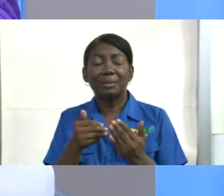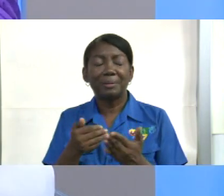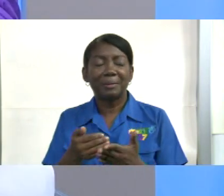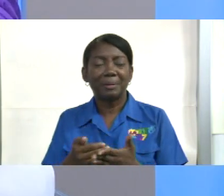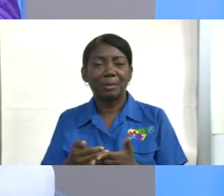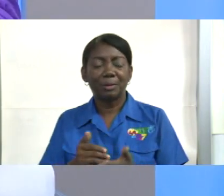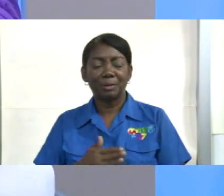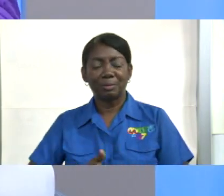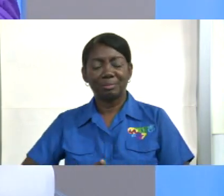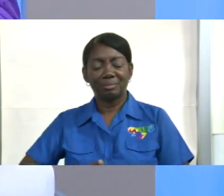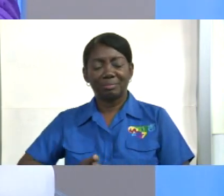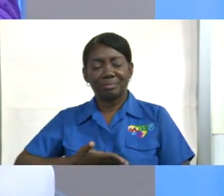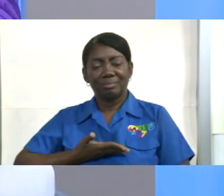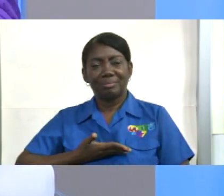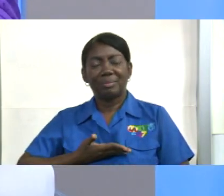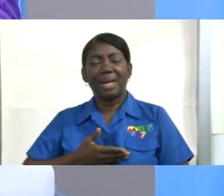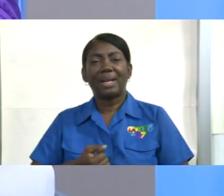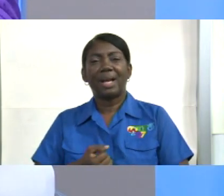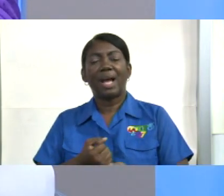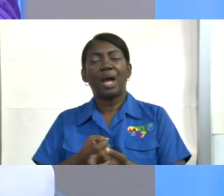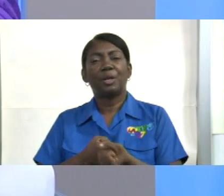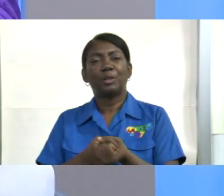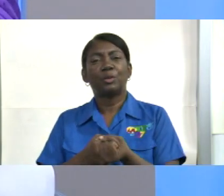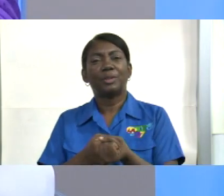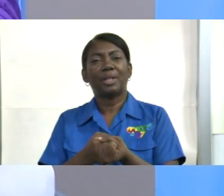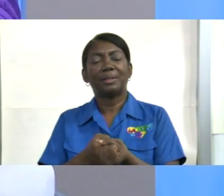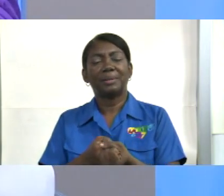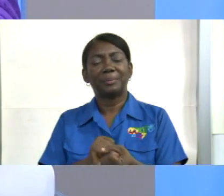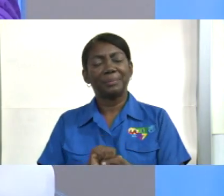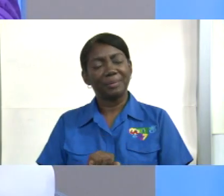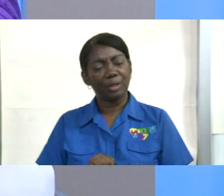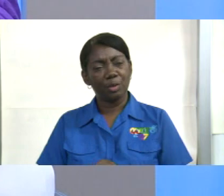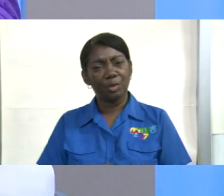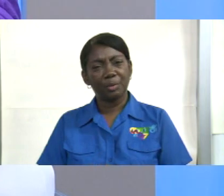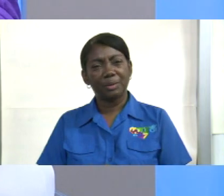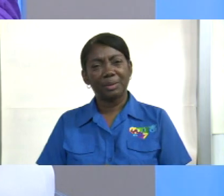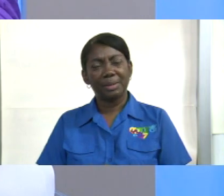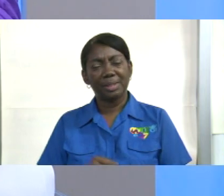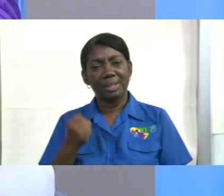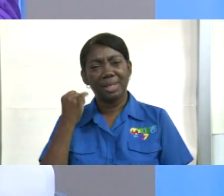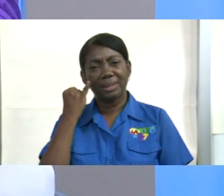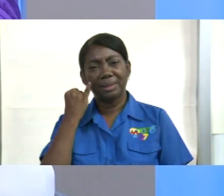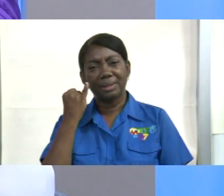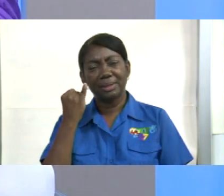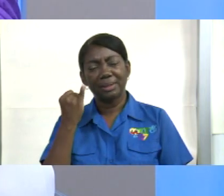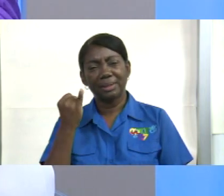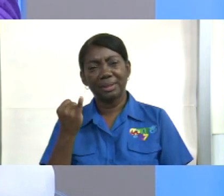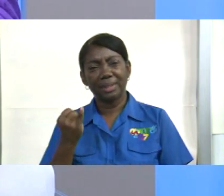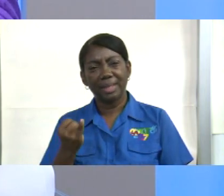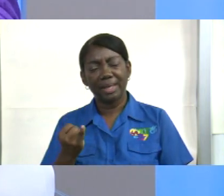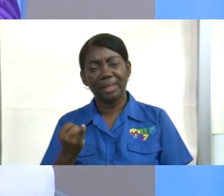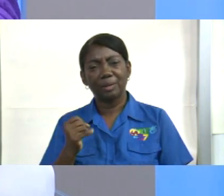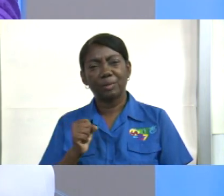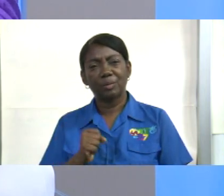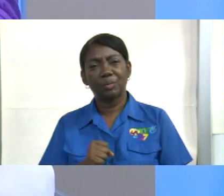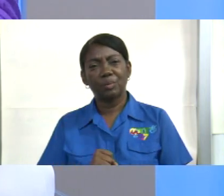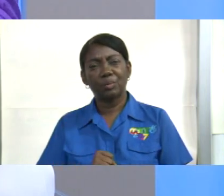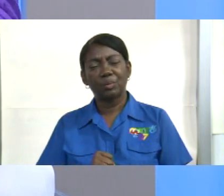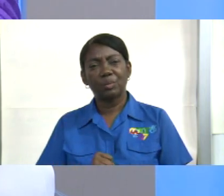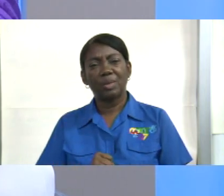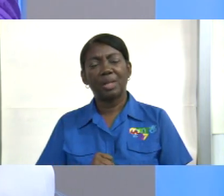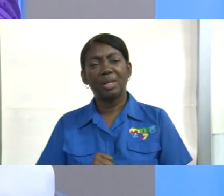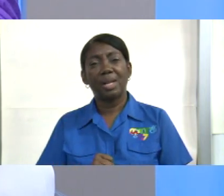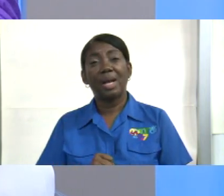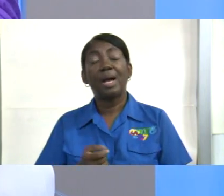diácono y la cosa